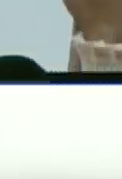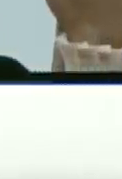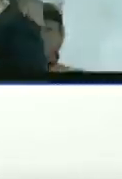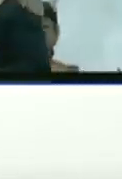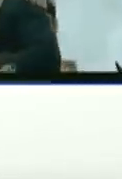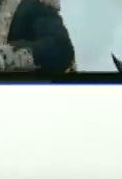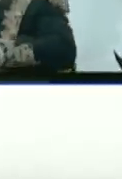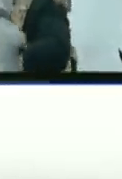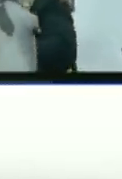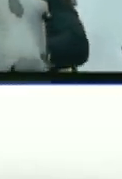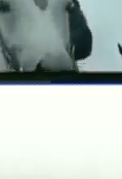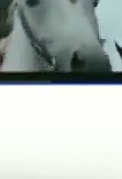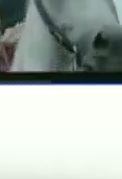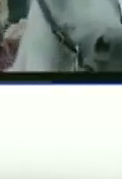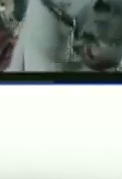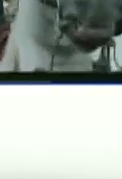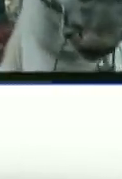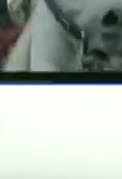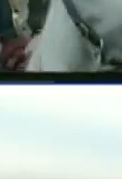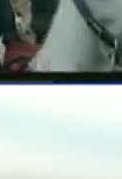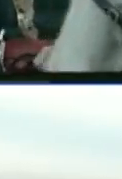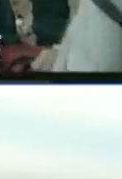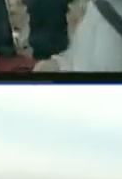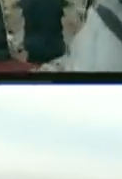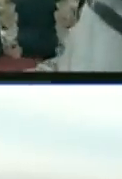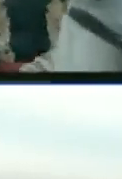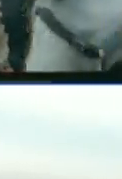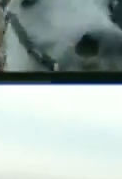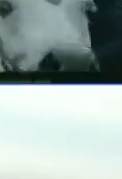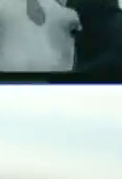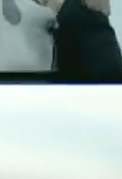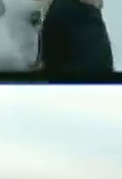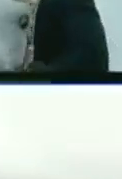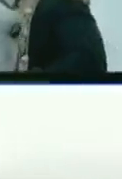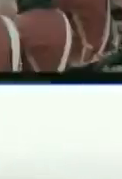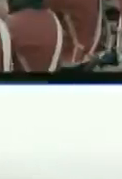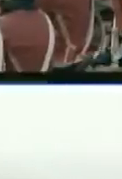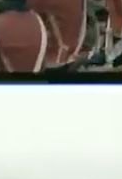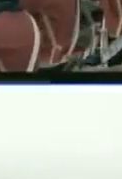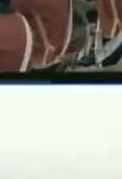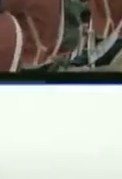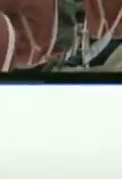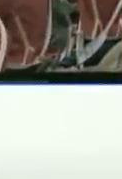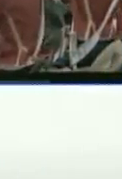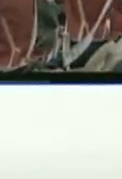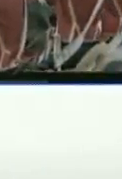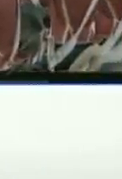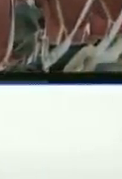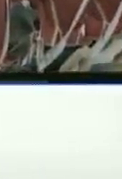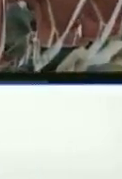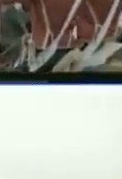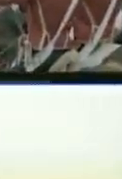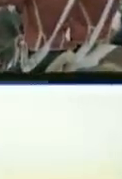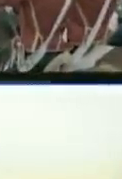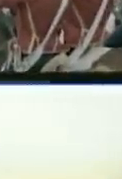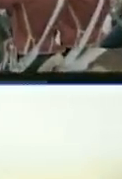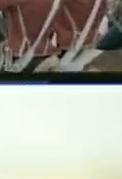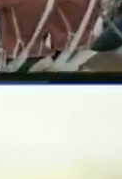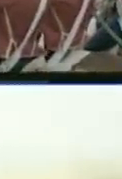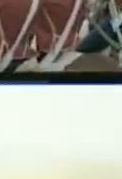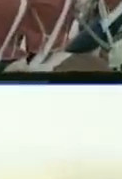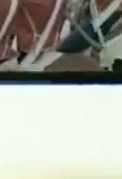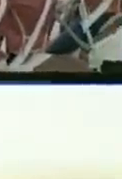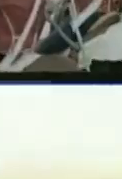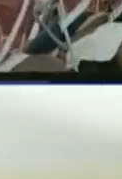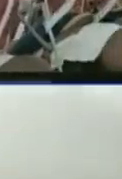para diciembre así es o sea que 2021 termina con broche de oro con doce capítulos de la serie de bolívar